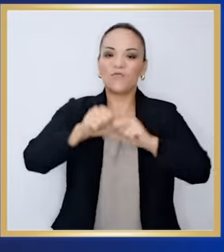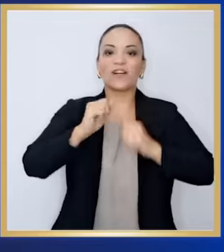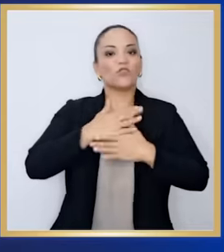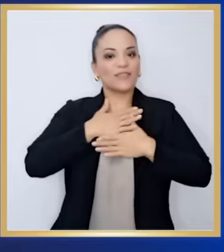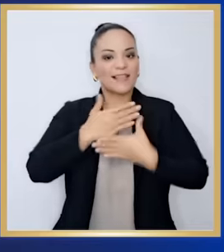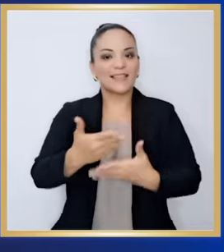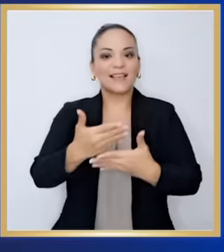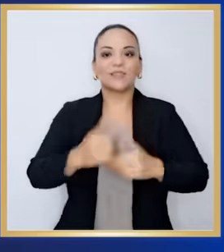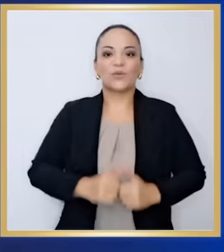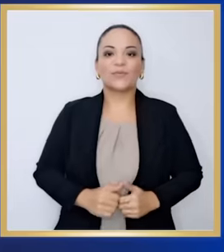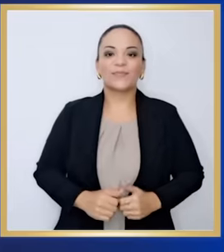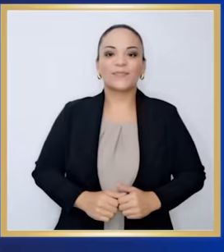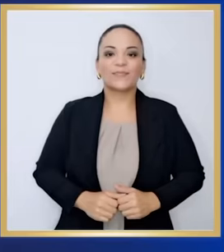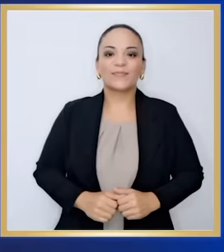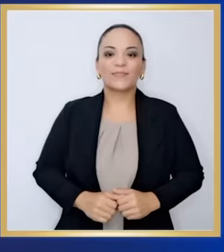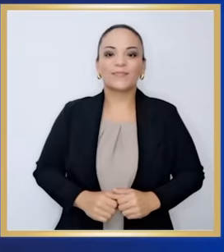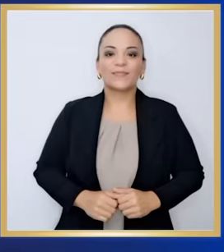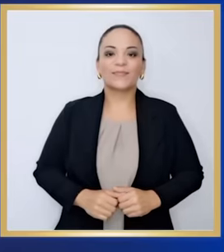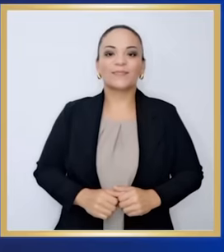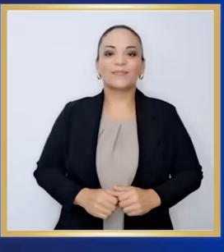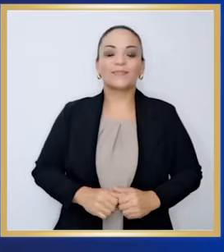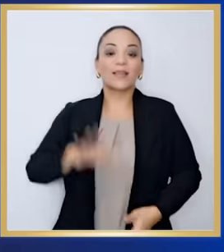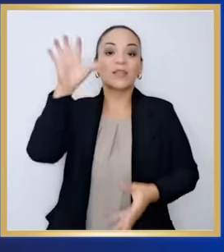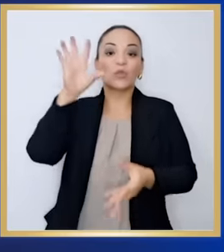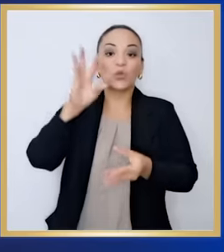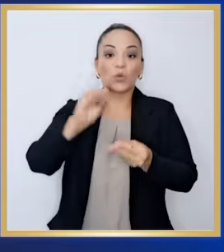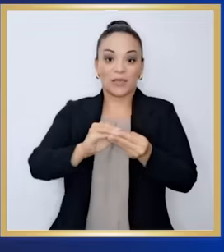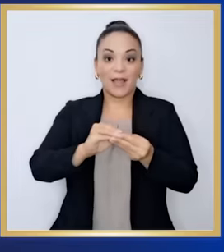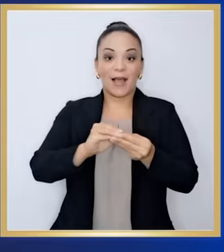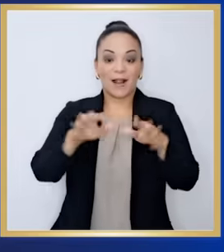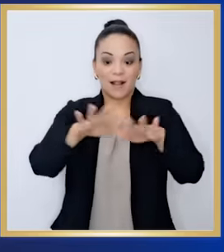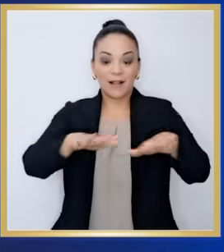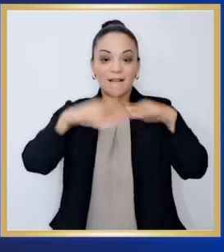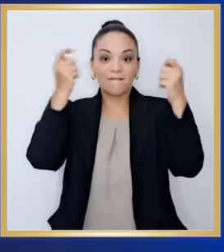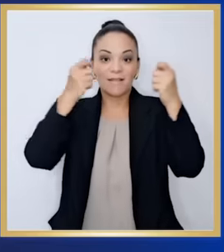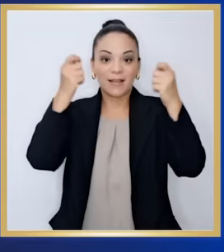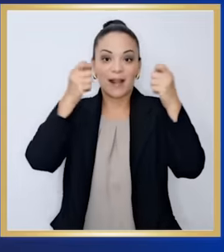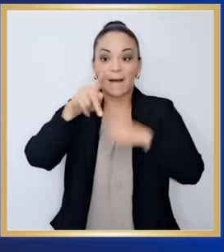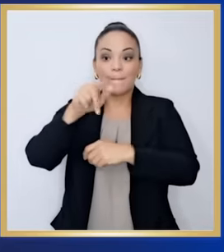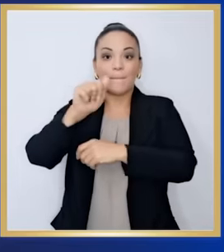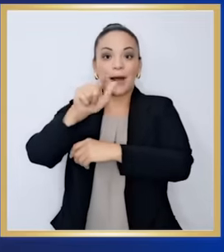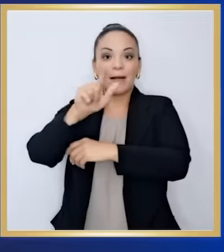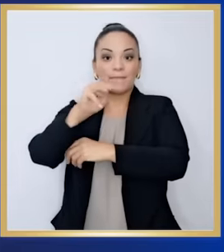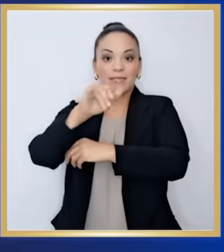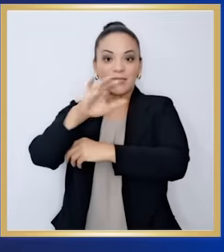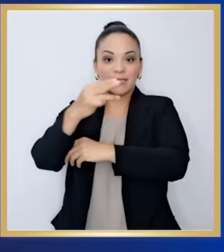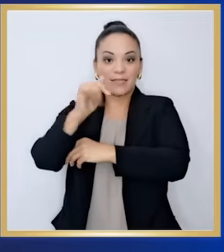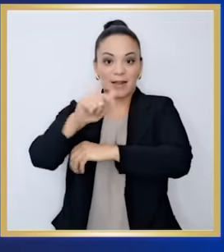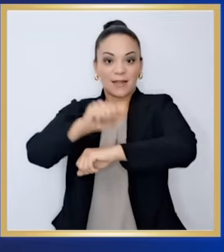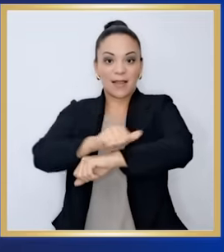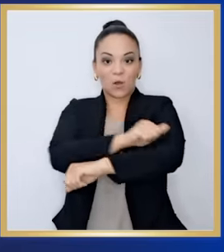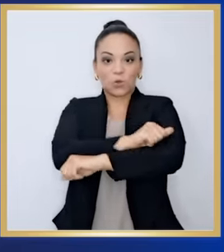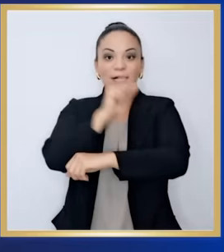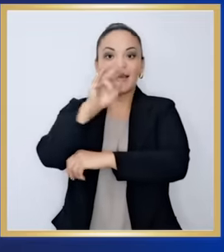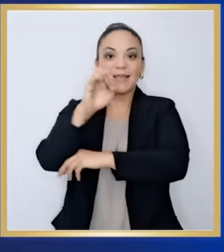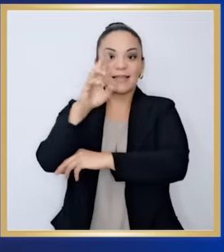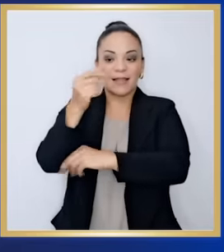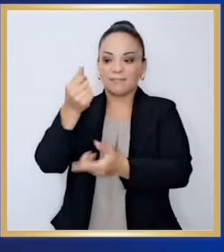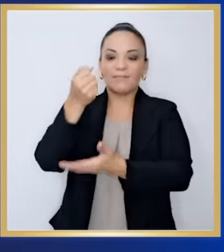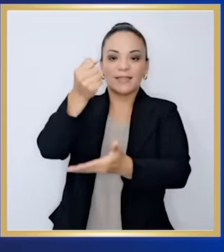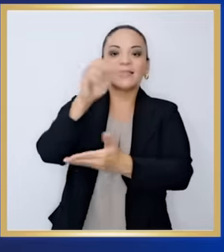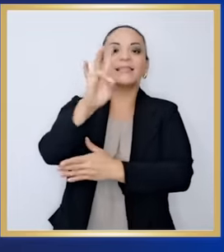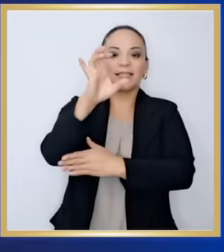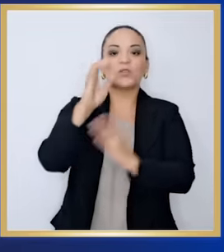esfuerzo y es dedicación. En total, en el campo ferial de Palmichal de Acosta, el INDER está